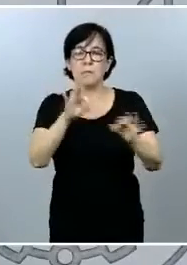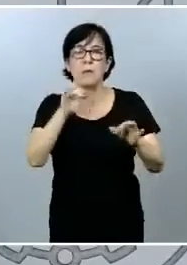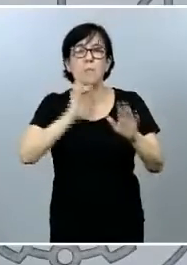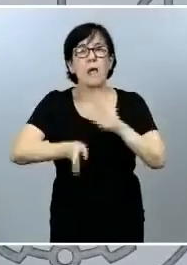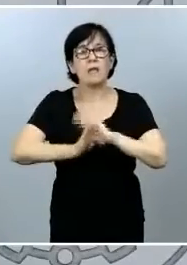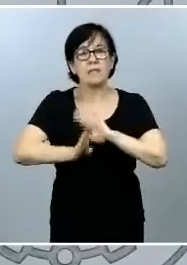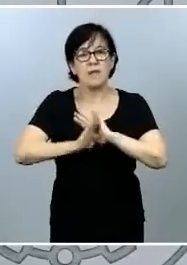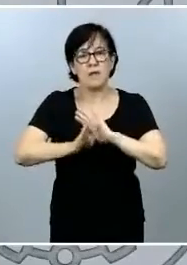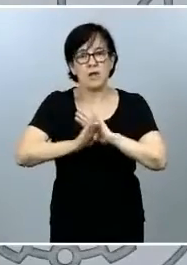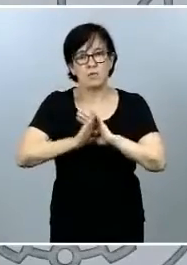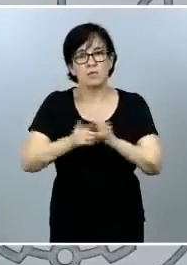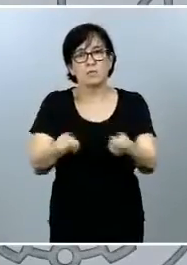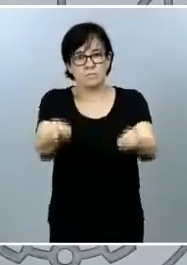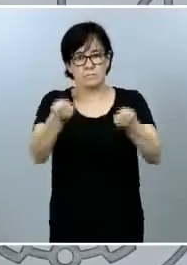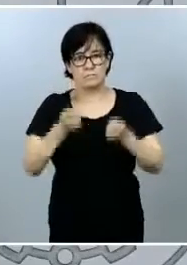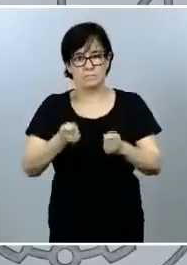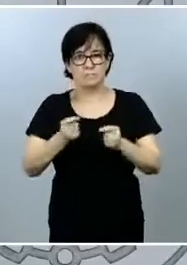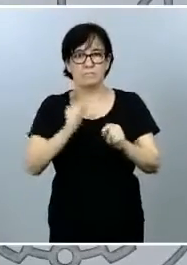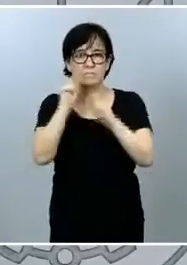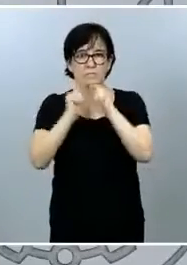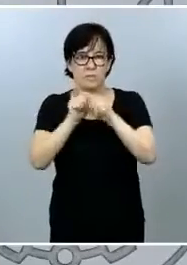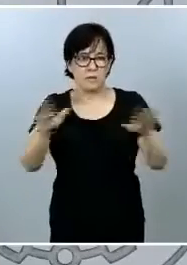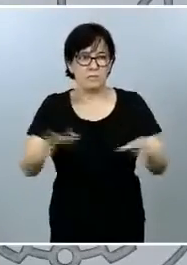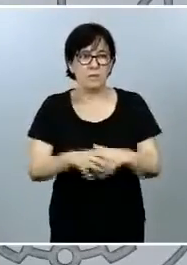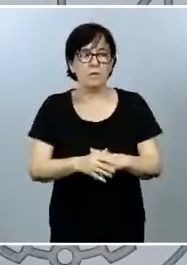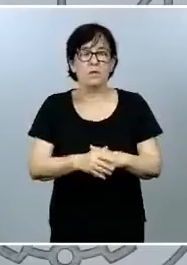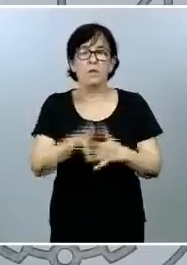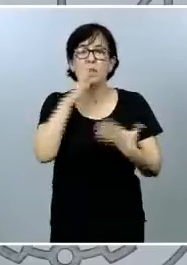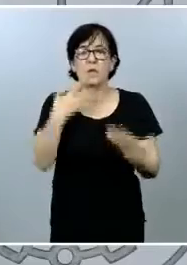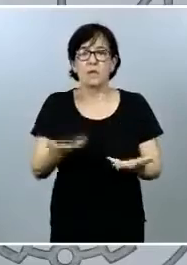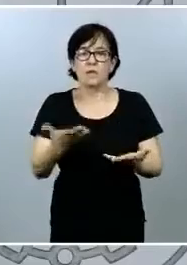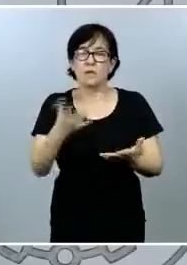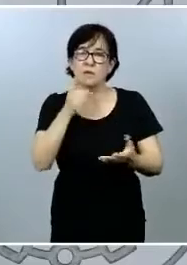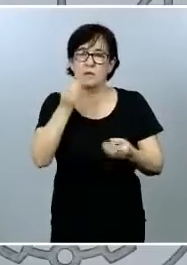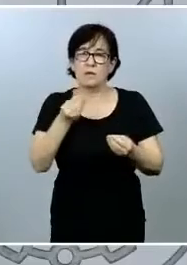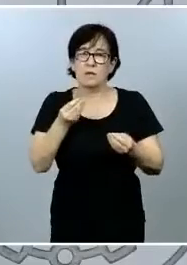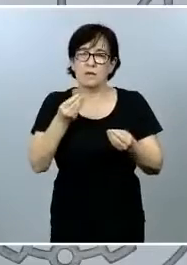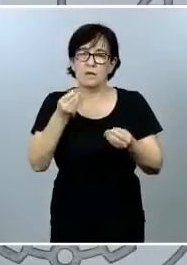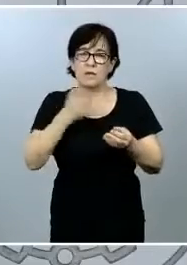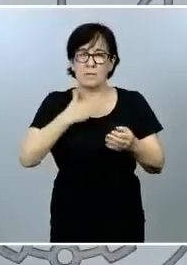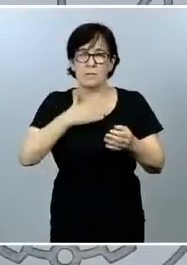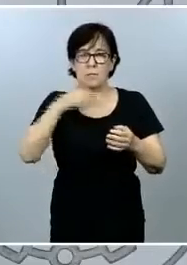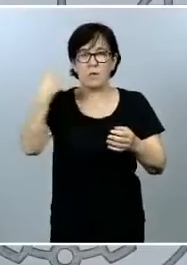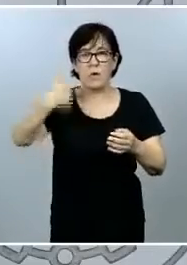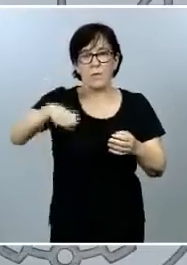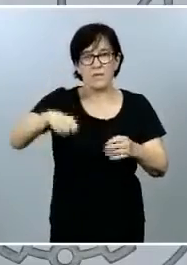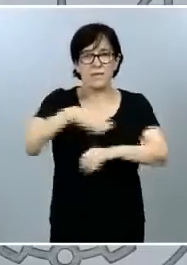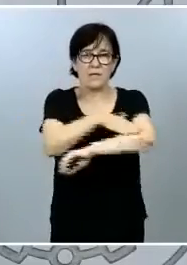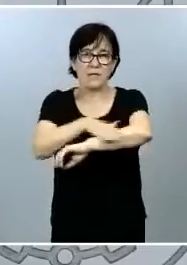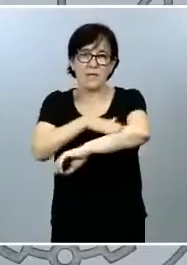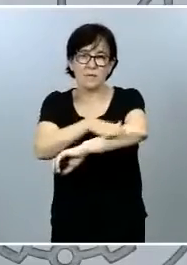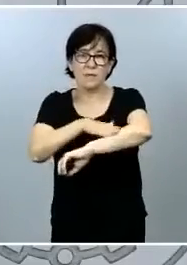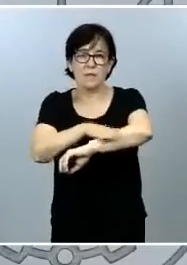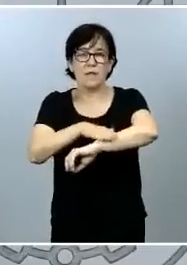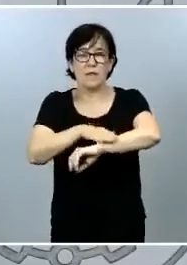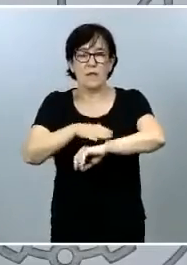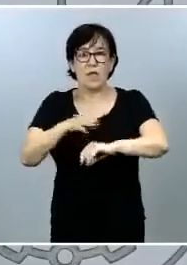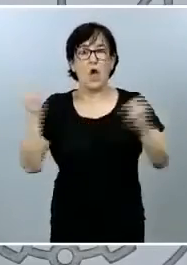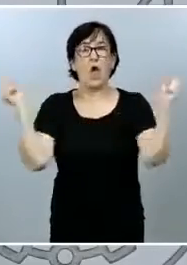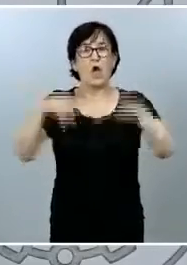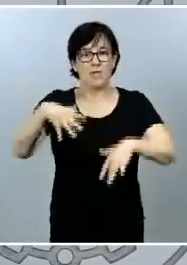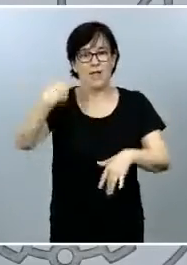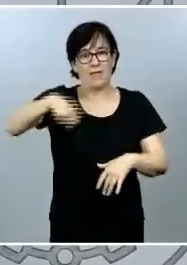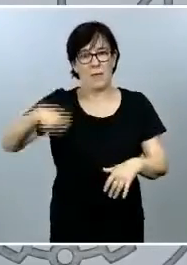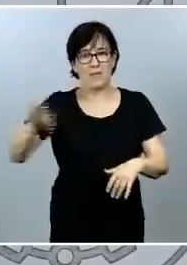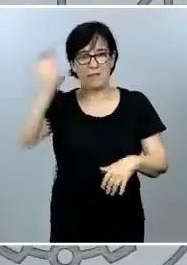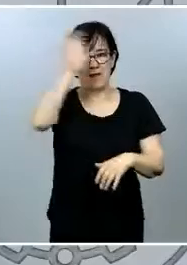y también en la rueda de prensa posterior, que se produjo el domingo, donde también comunicó que la gestión de la desescalada